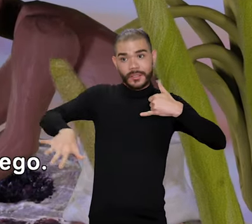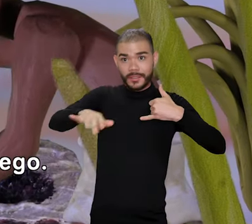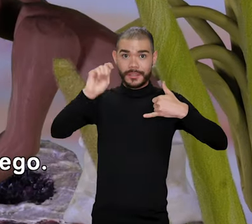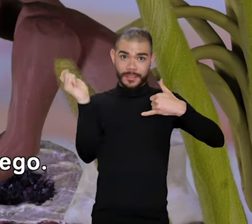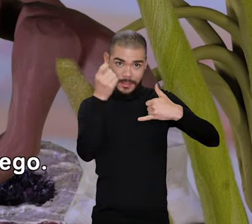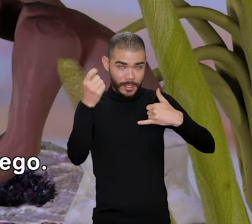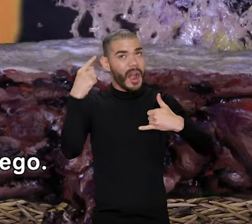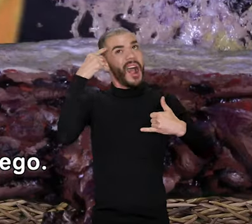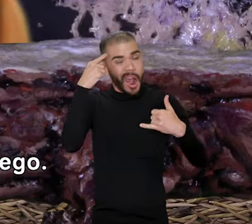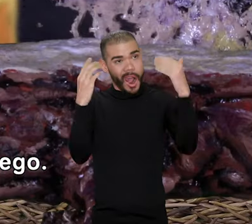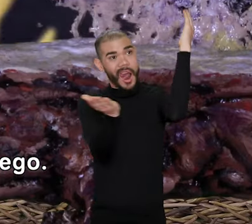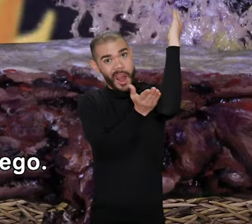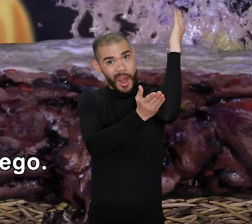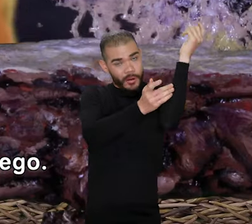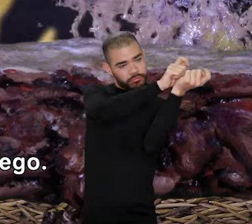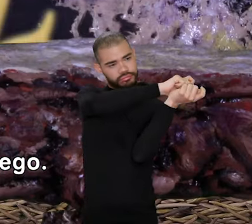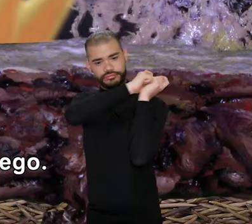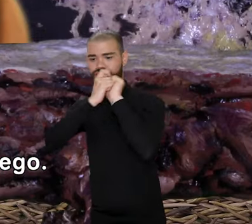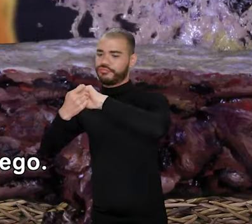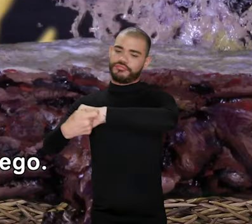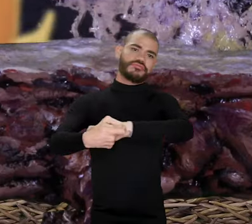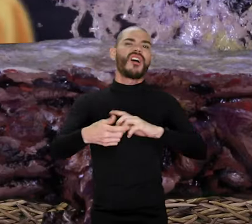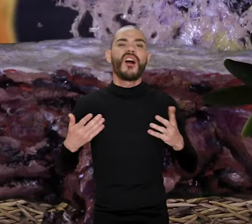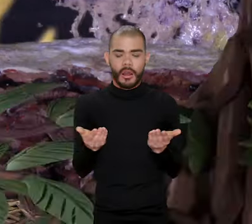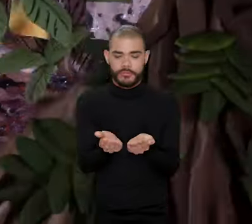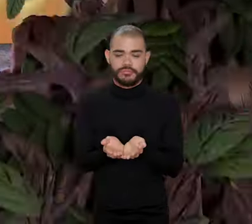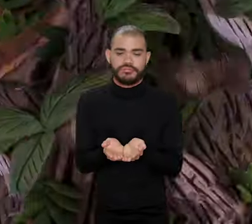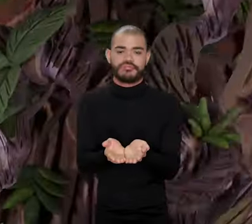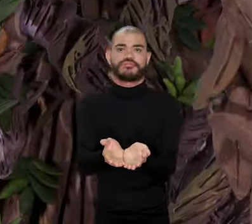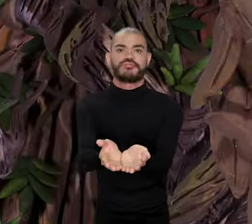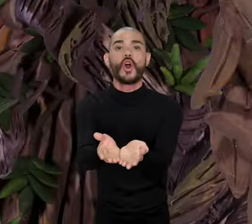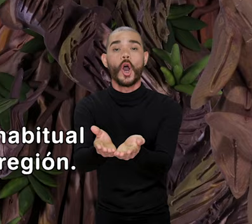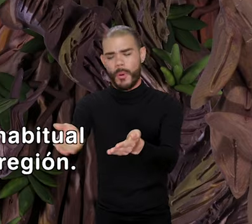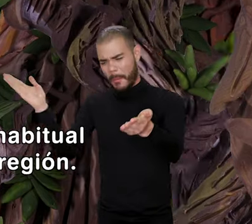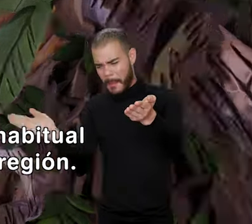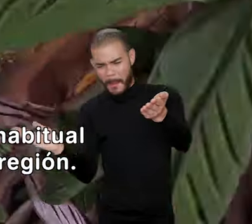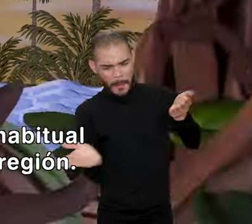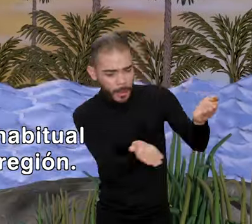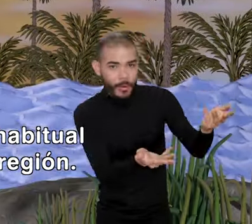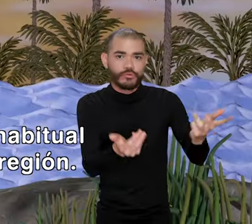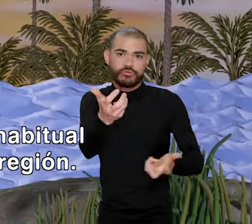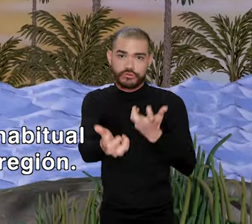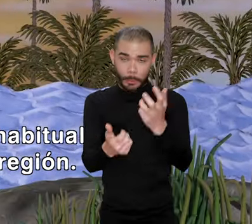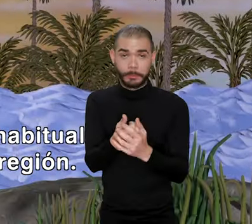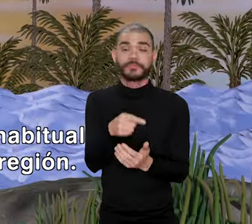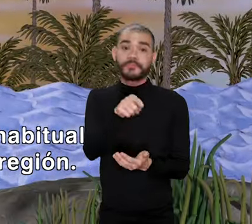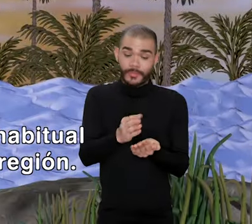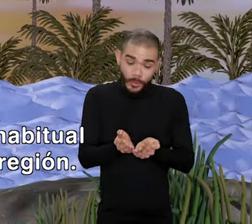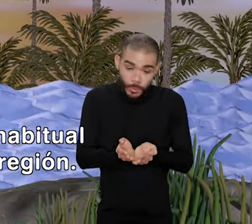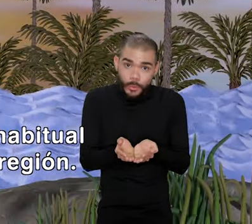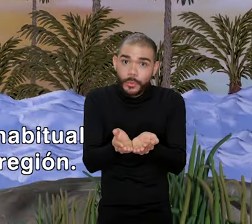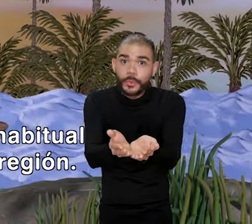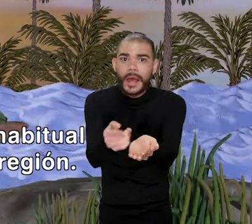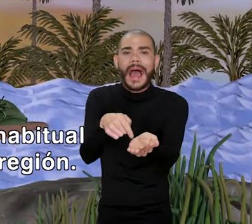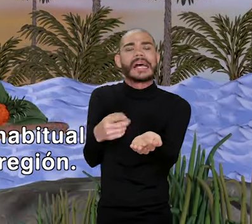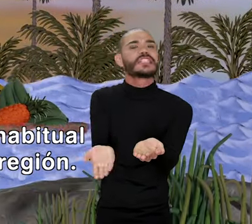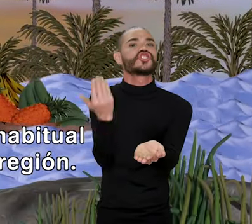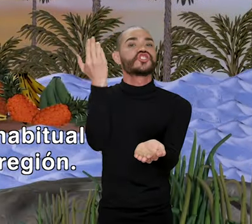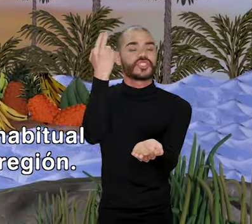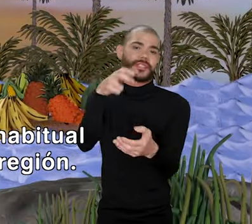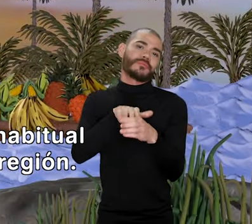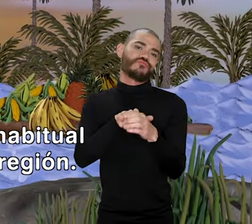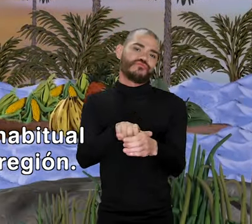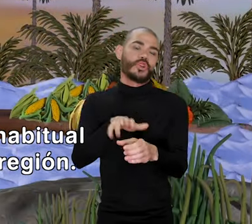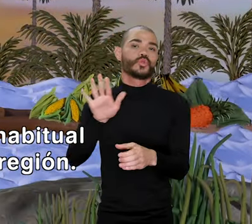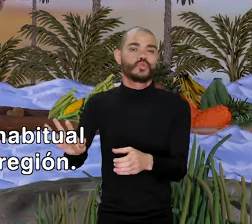canoa o curiara valiéndose de racha y el fuego. Ella es el medio de transporte habitual de los grupos